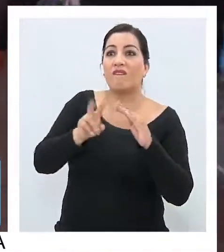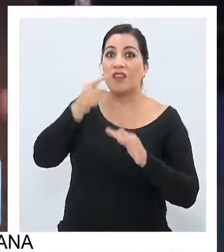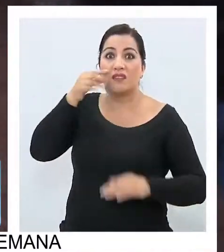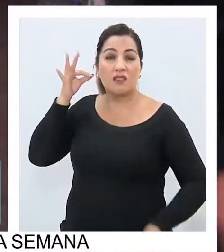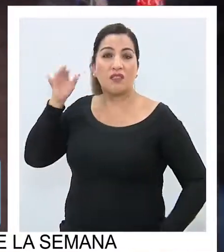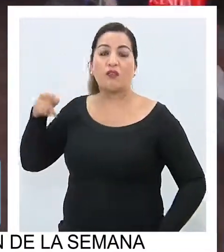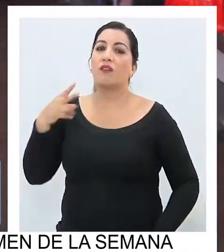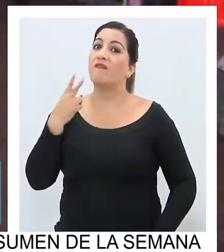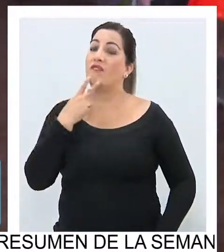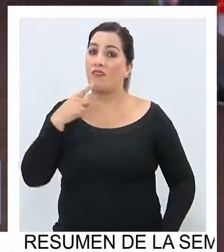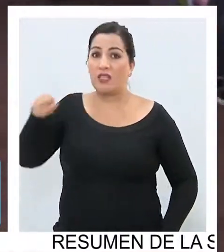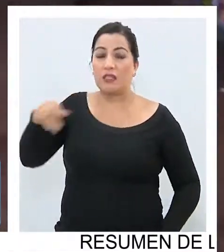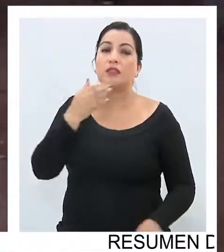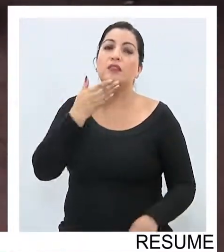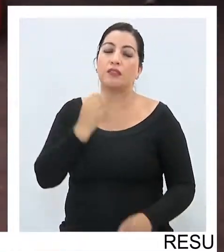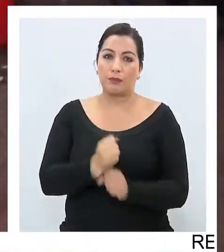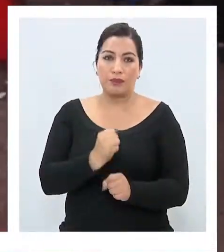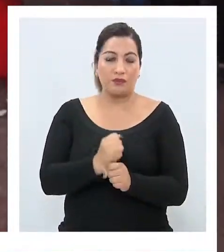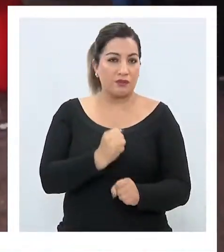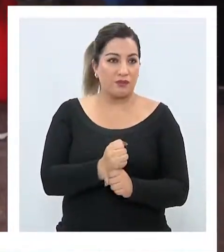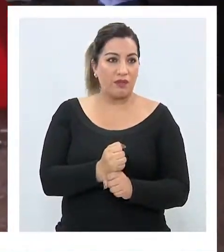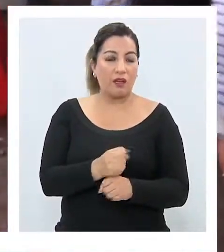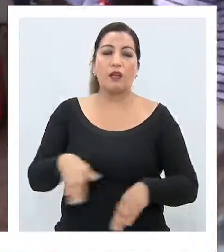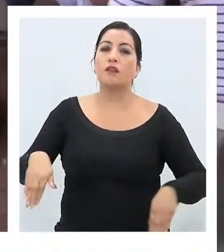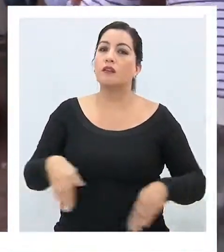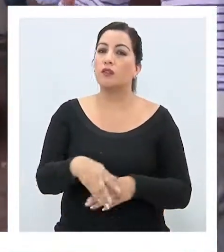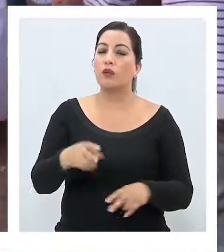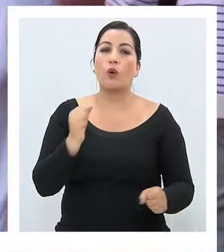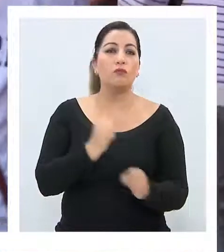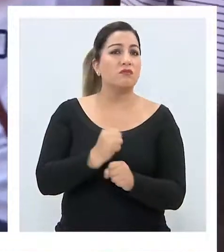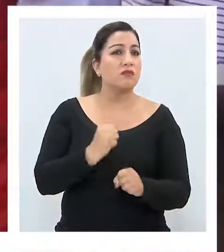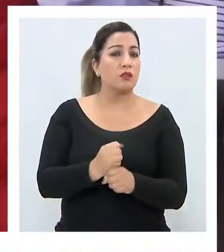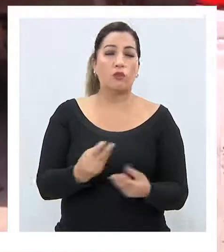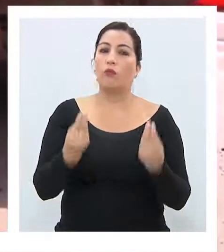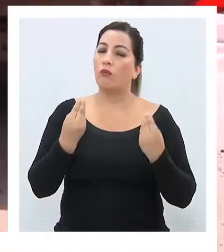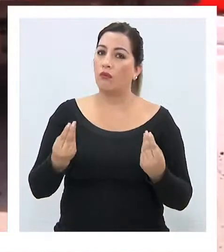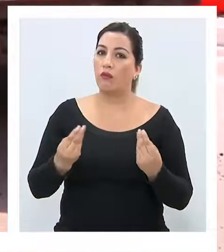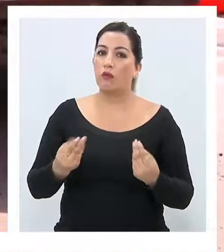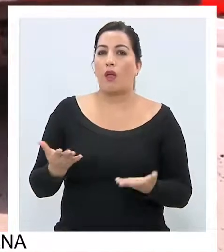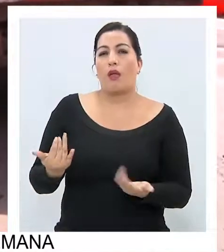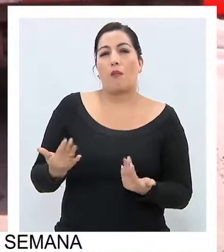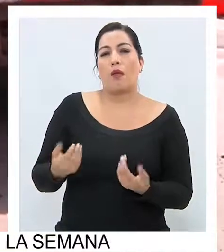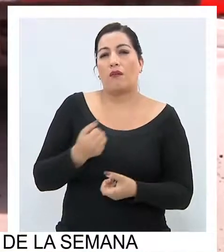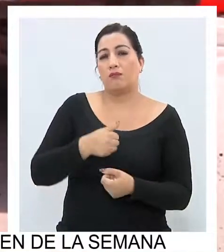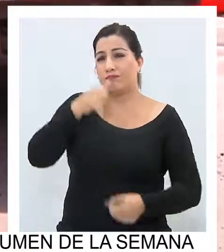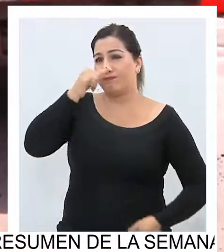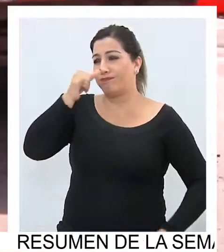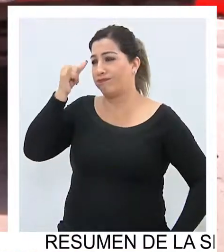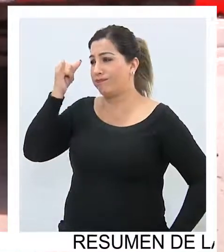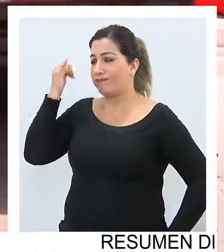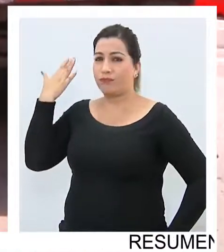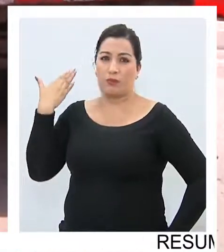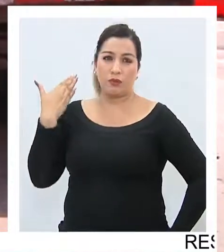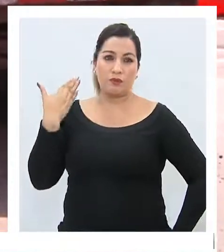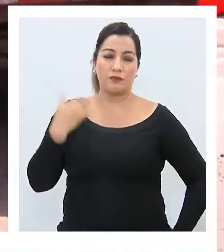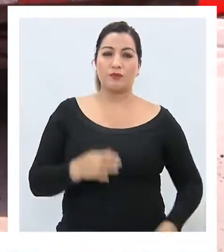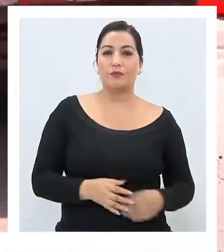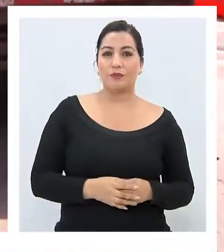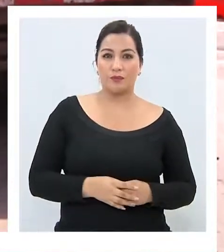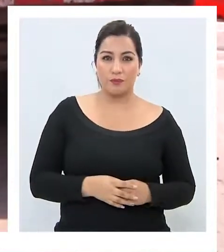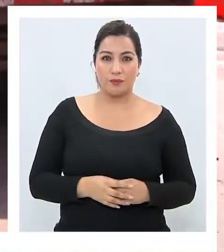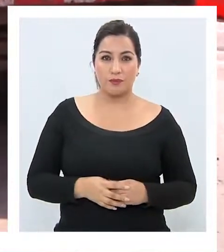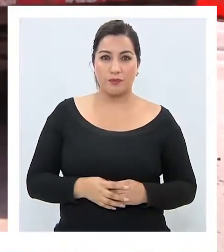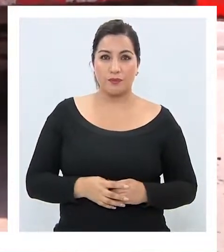que viven y trabajan sobre esta calle, son obras muy necesarias que se esperaban con ansias desde hace mucho